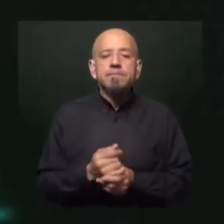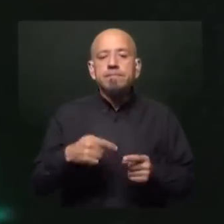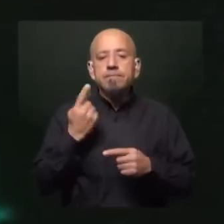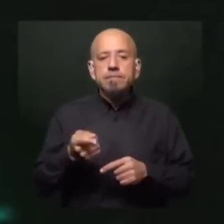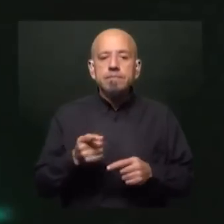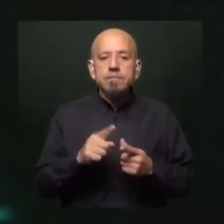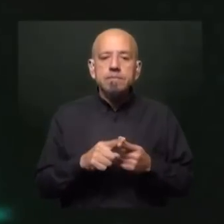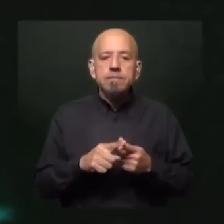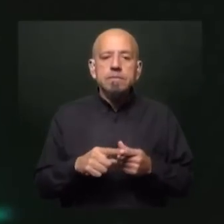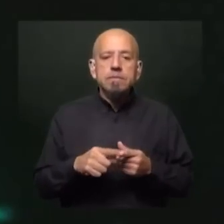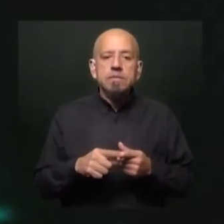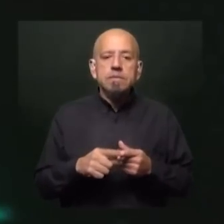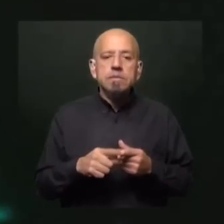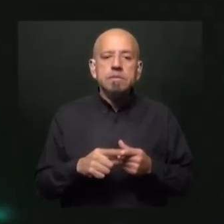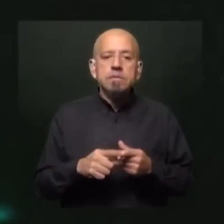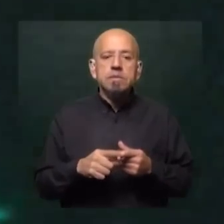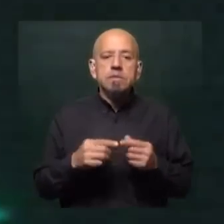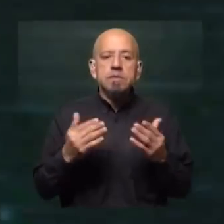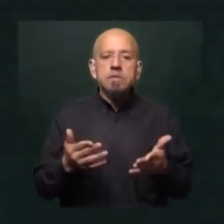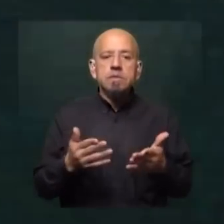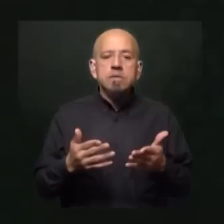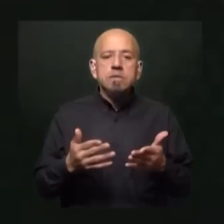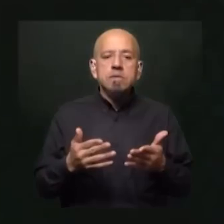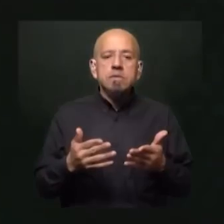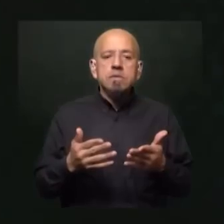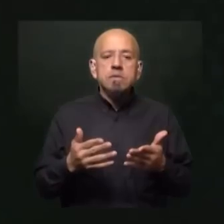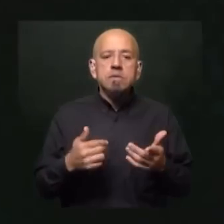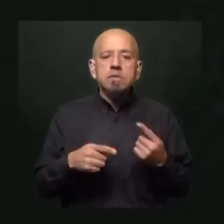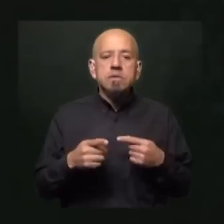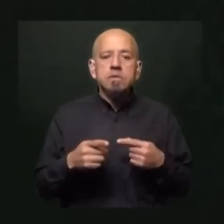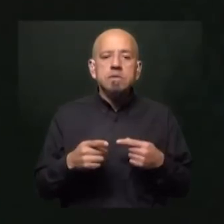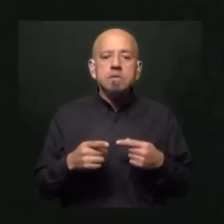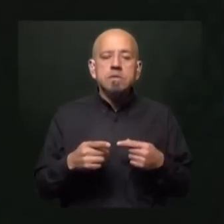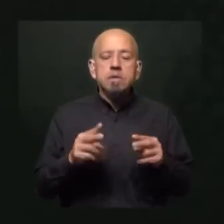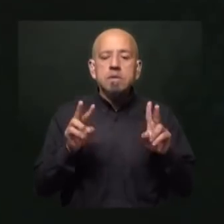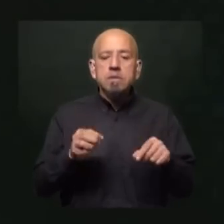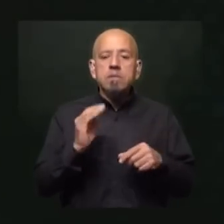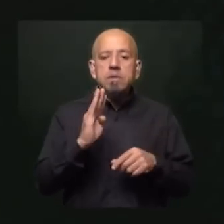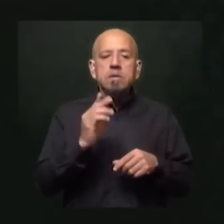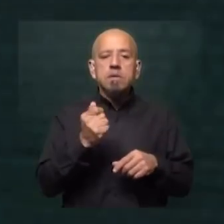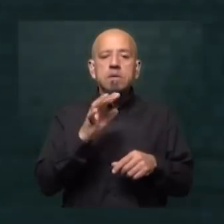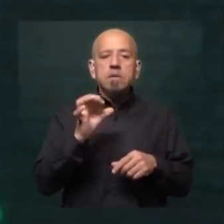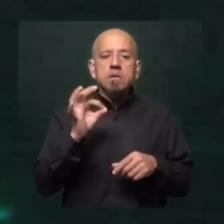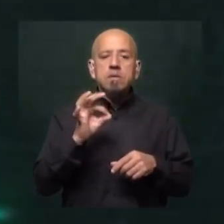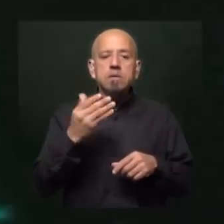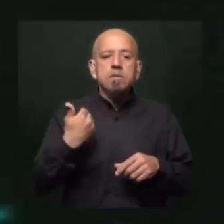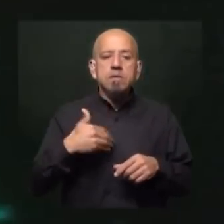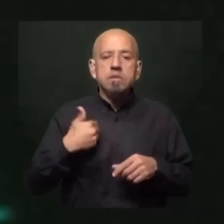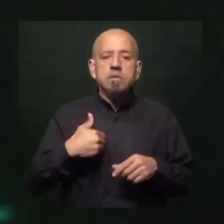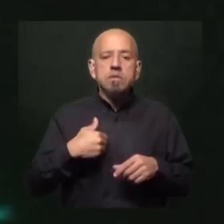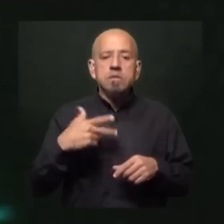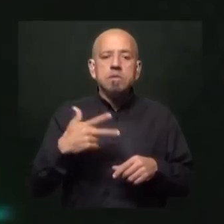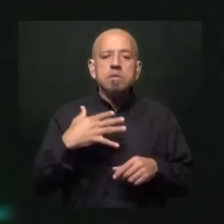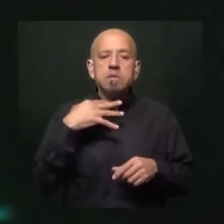tema, pero Álvaro, aprovechándote, vamos a hablar en el último bloque de Sin Fronteras sobre las PASO, las elecciones que se vienen en Argentina, las primarias en 13 de